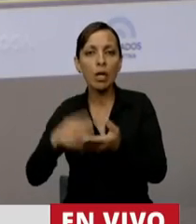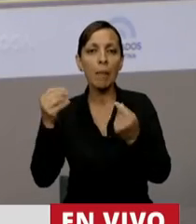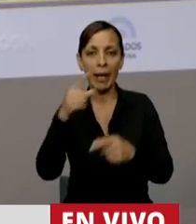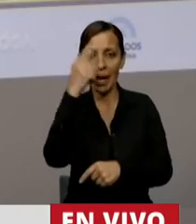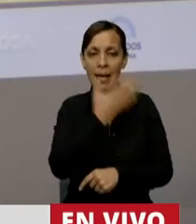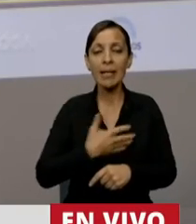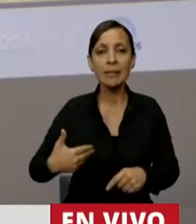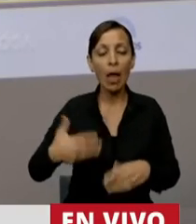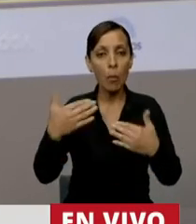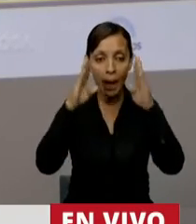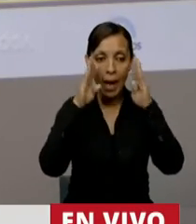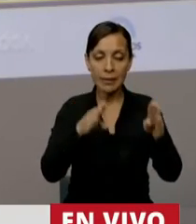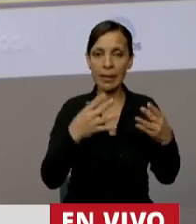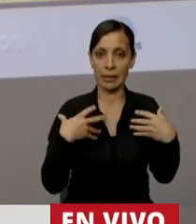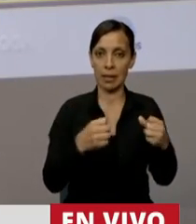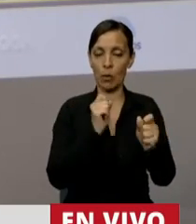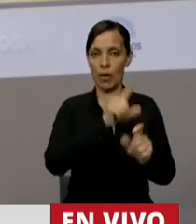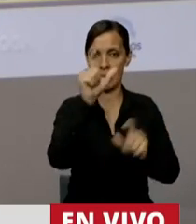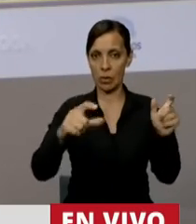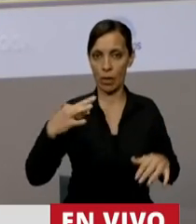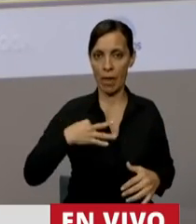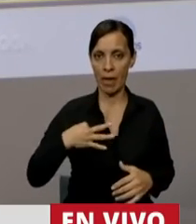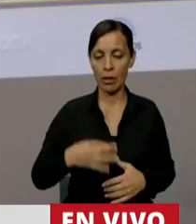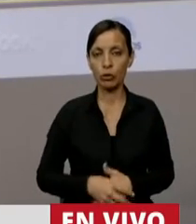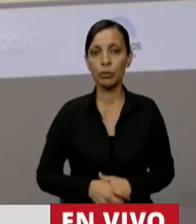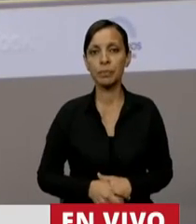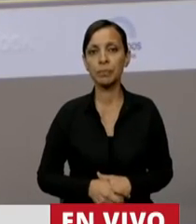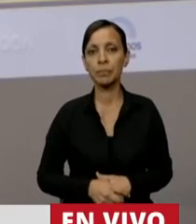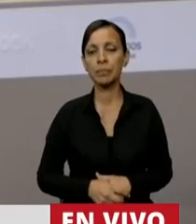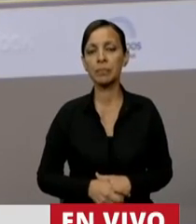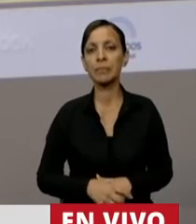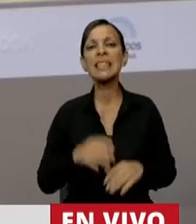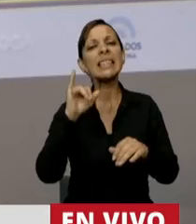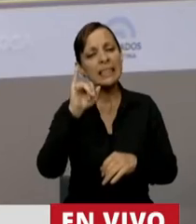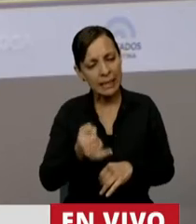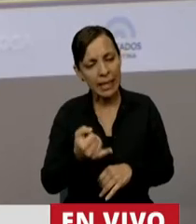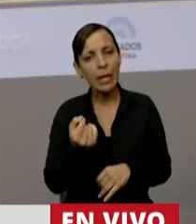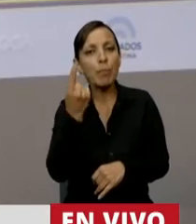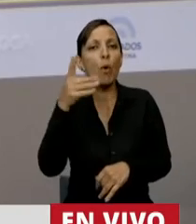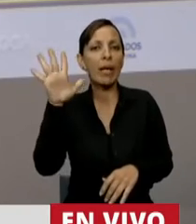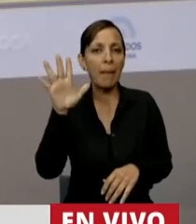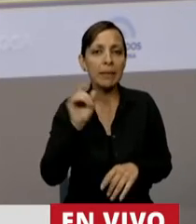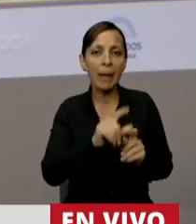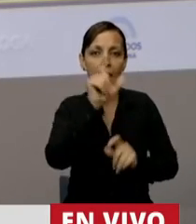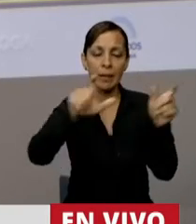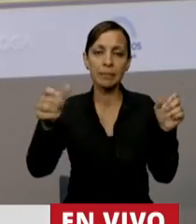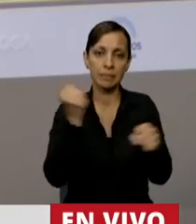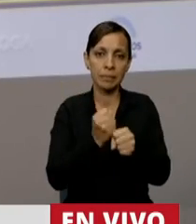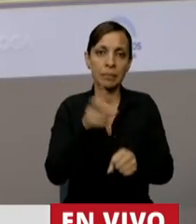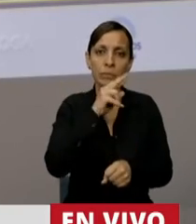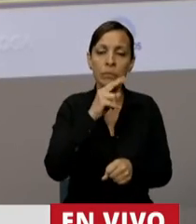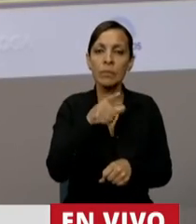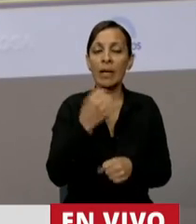atienda la salud de sus ciudadanos. Sí, es extraordinario para los trabajadores y las trabajadoras,